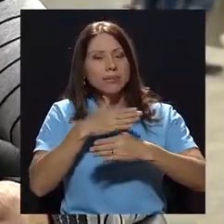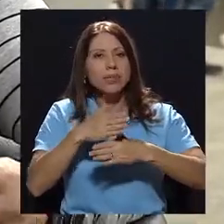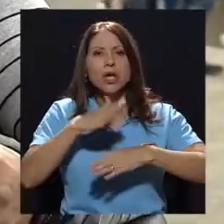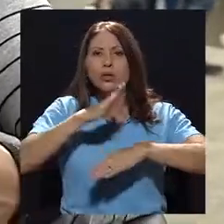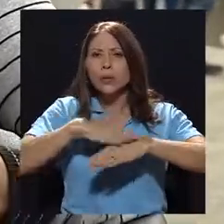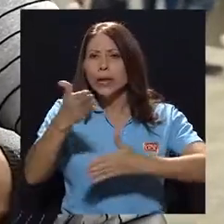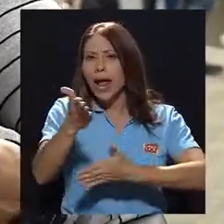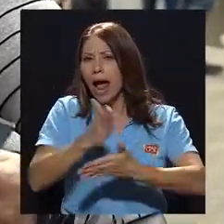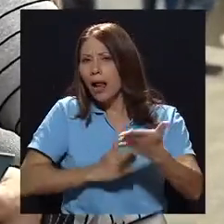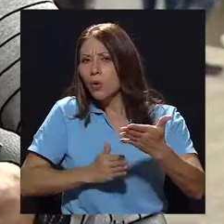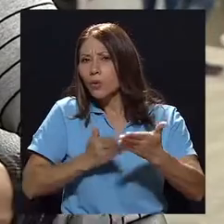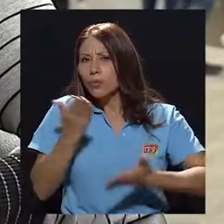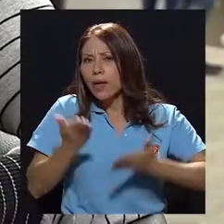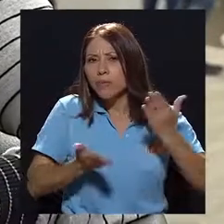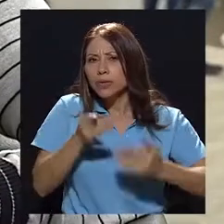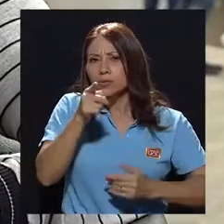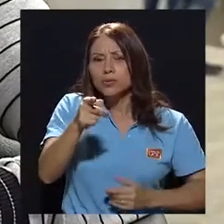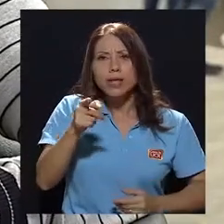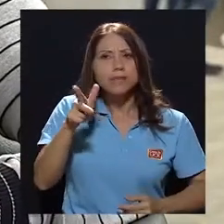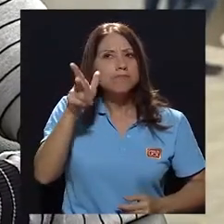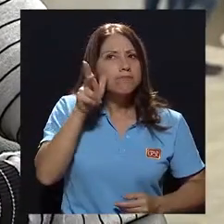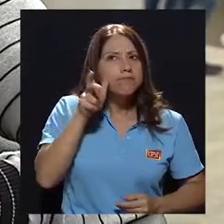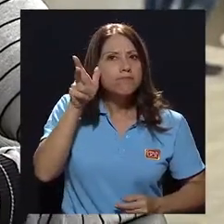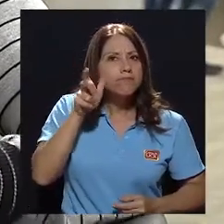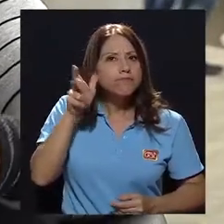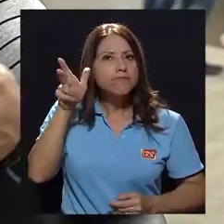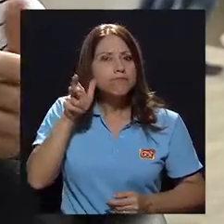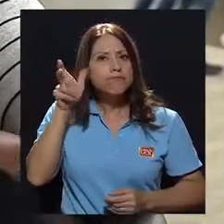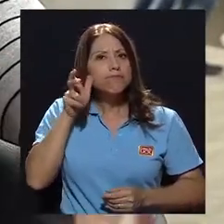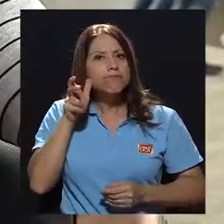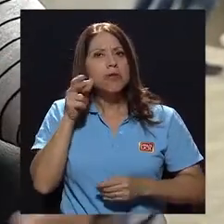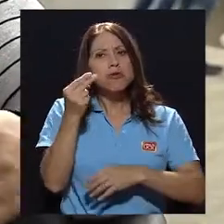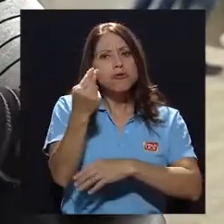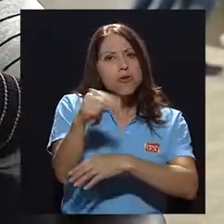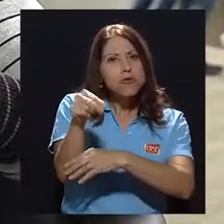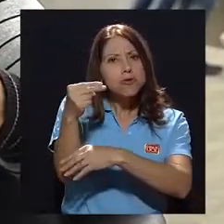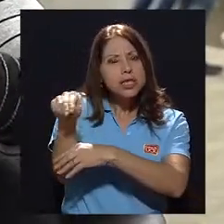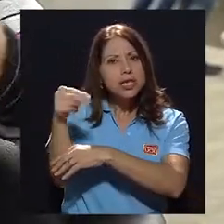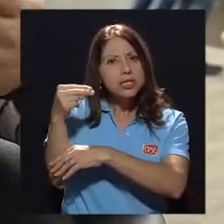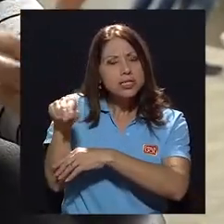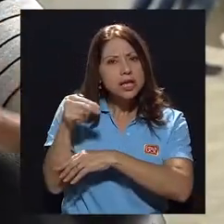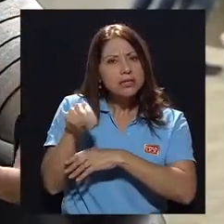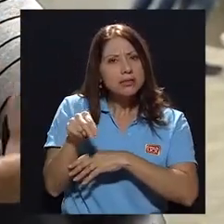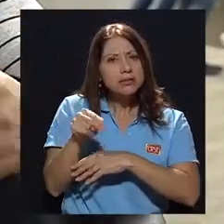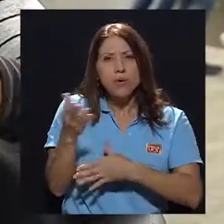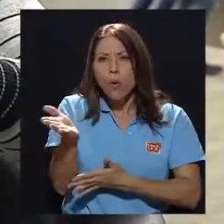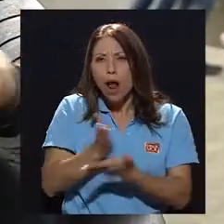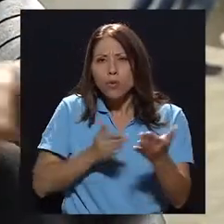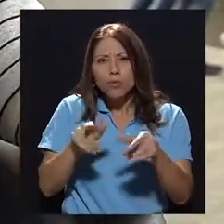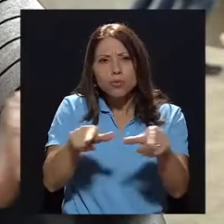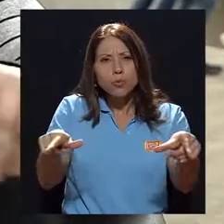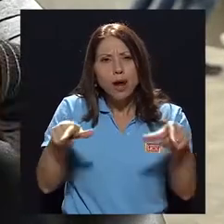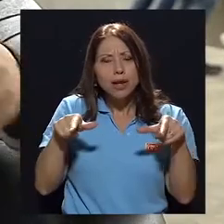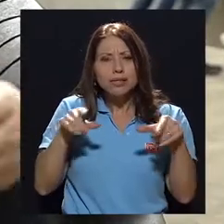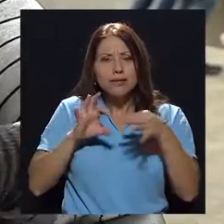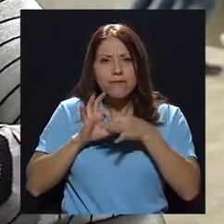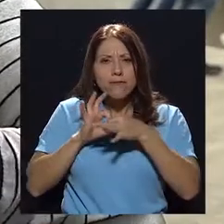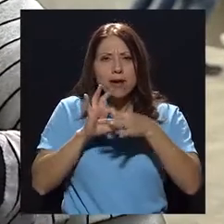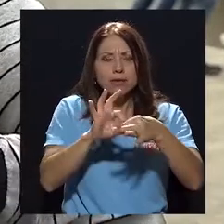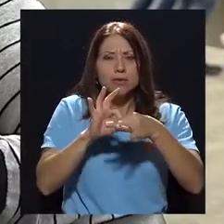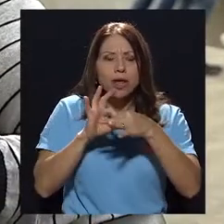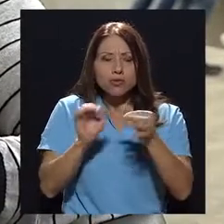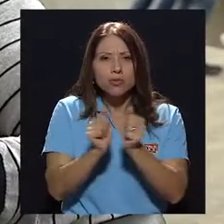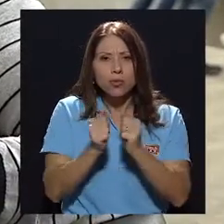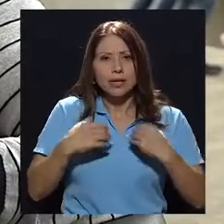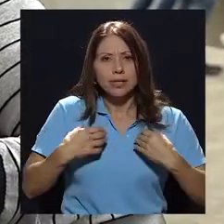respecto a algo que usted probablemente ha escuchado en los noticieros o en algunos lugares relacionados